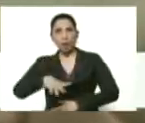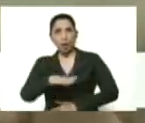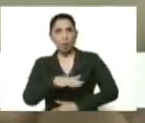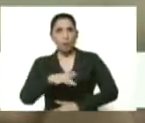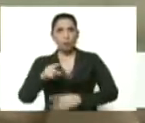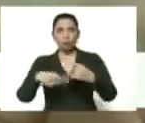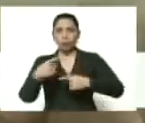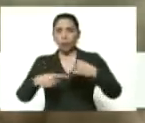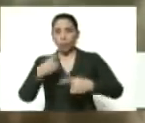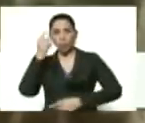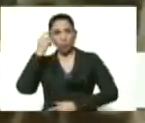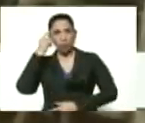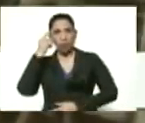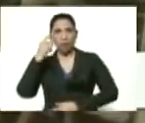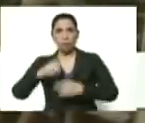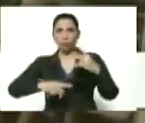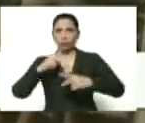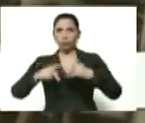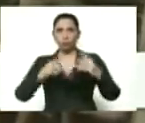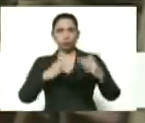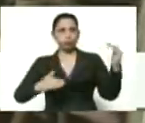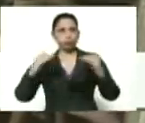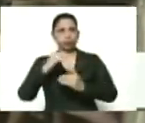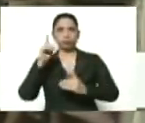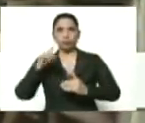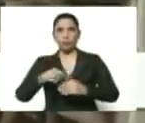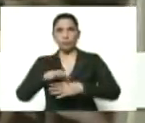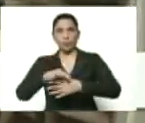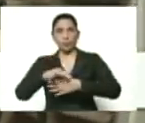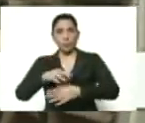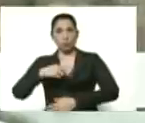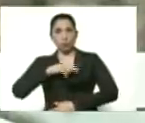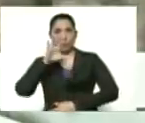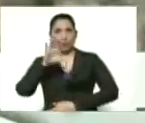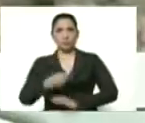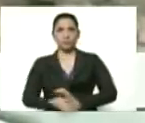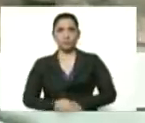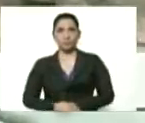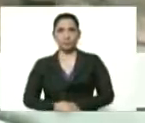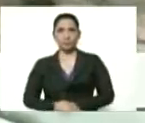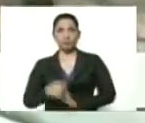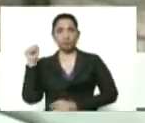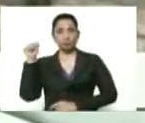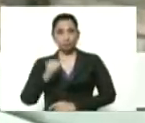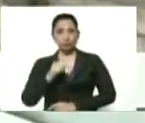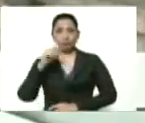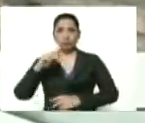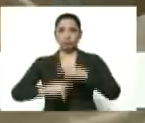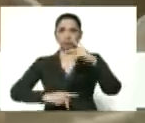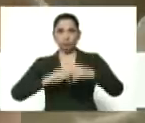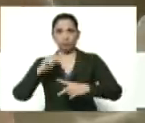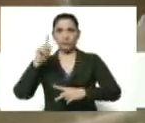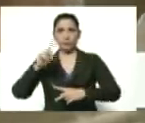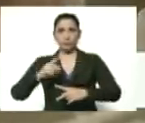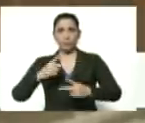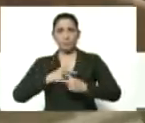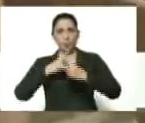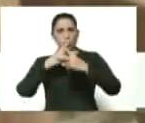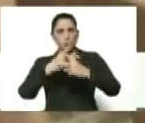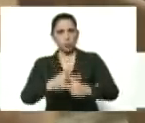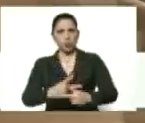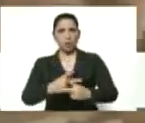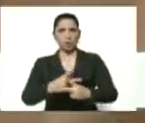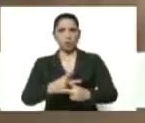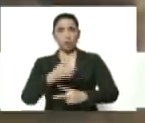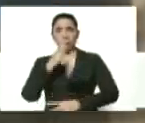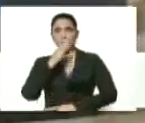produciendo para aumentar la producción nacional y la producción tárnica de nuestro país. Así es, la producción y la voluntad, la voluntad no